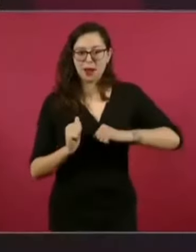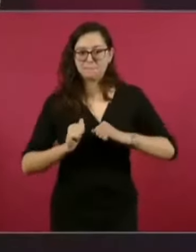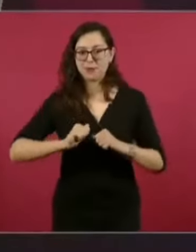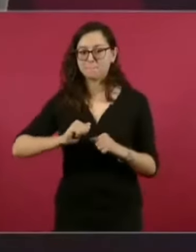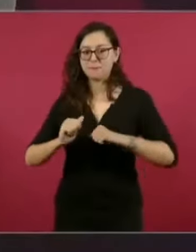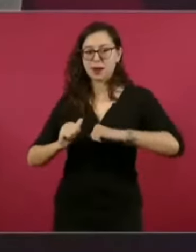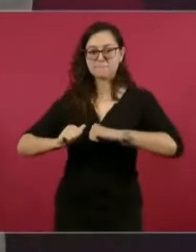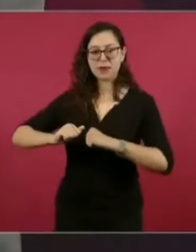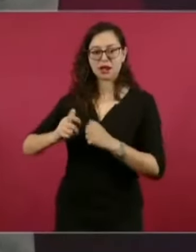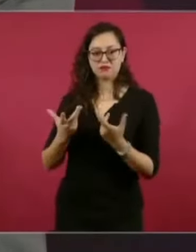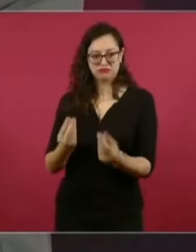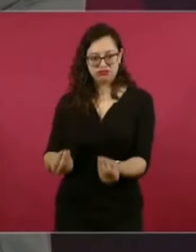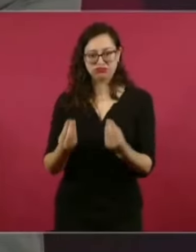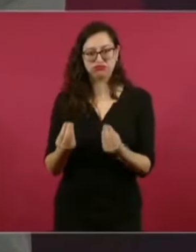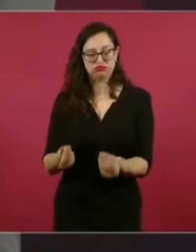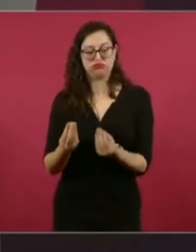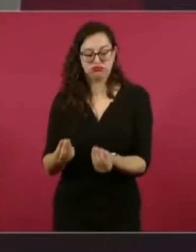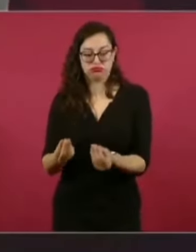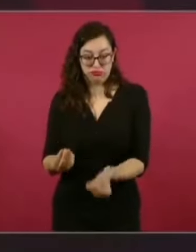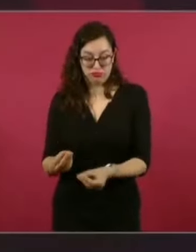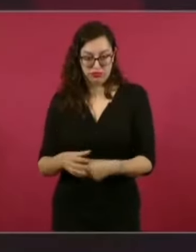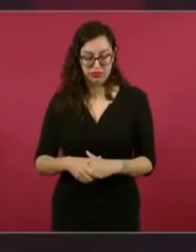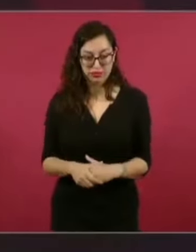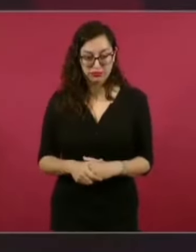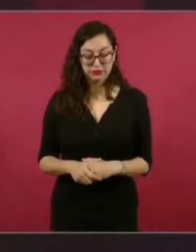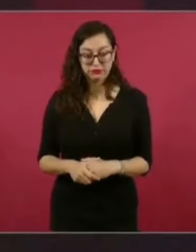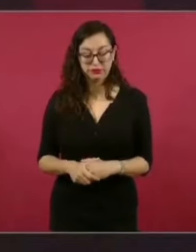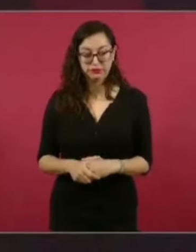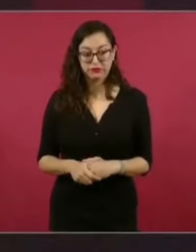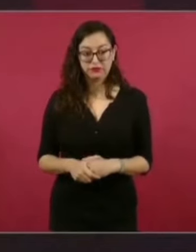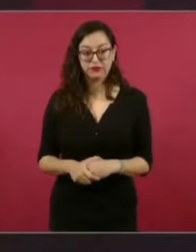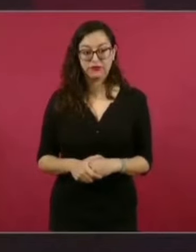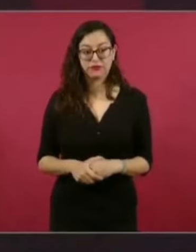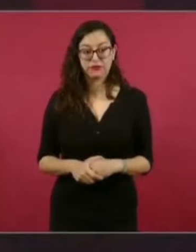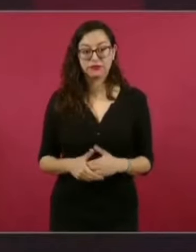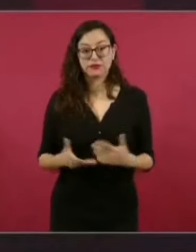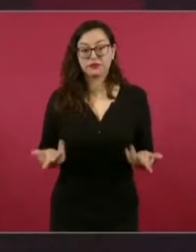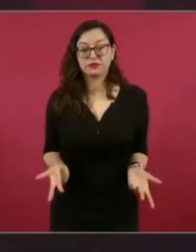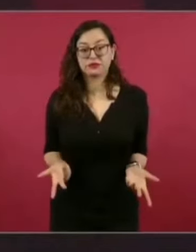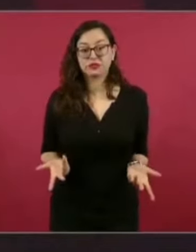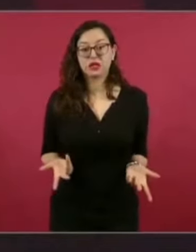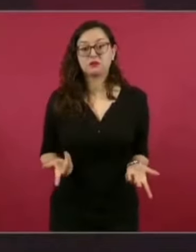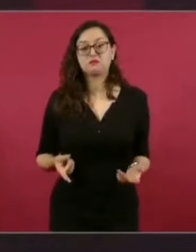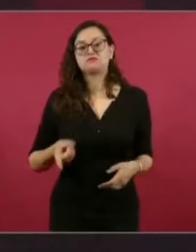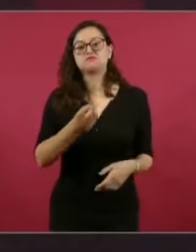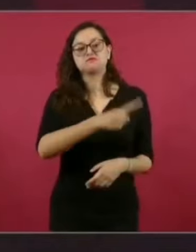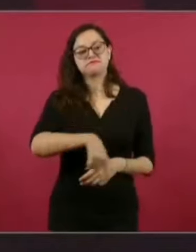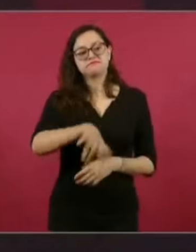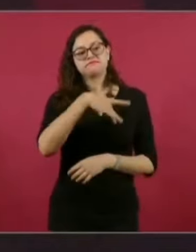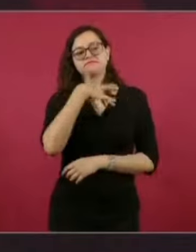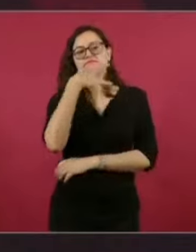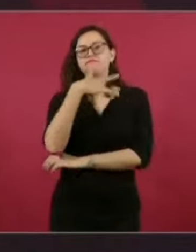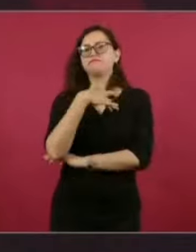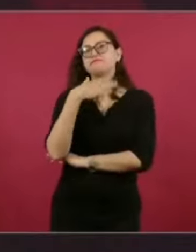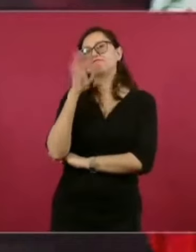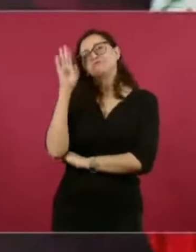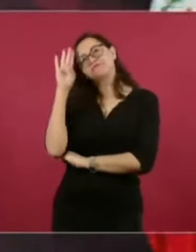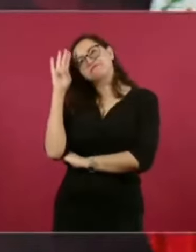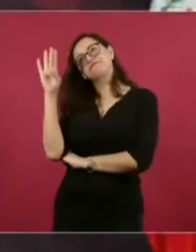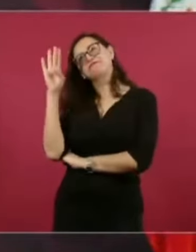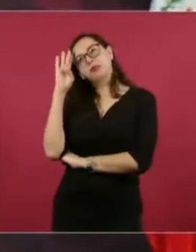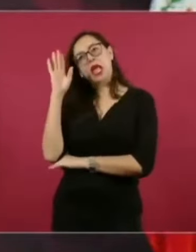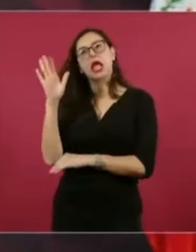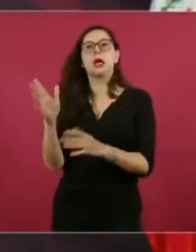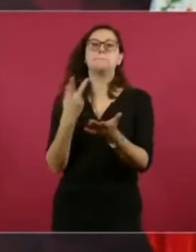Ellos podían decidir a quién darle un premio de literatura, de